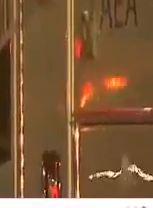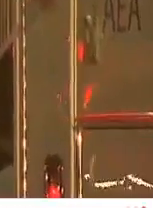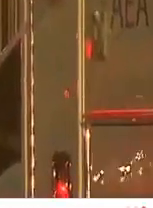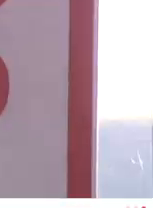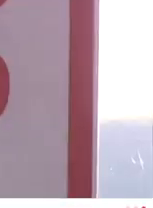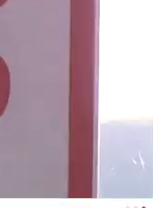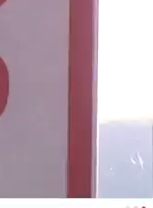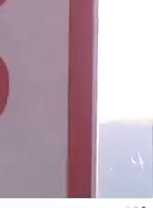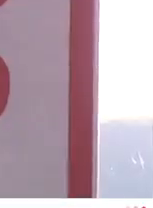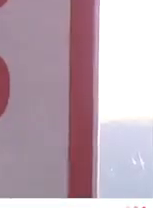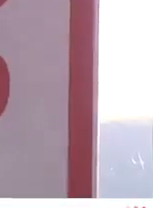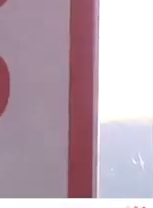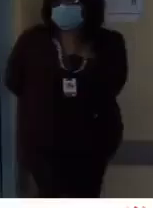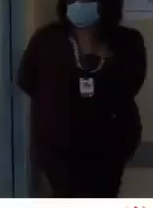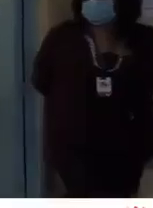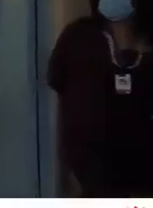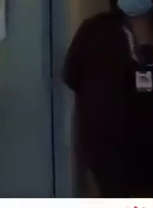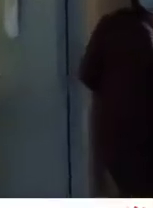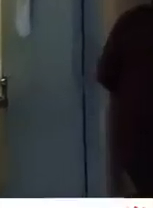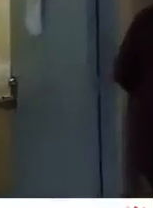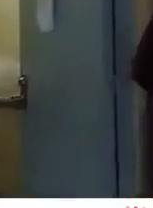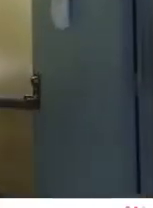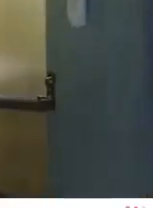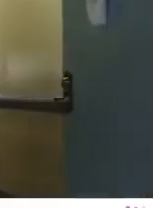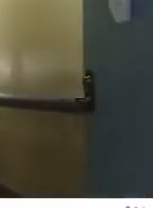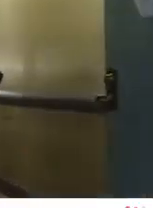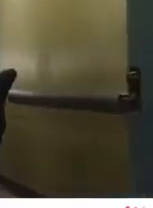también el cierre de fronteras se extendió hasta el 14 de julio pero no